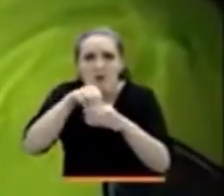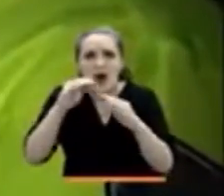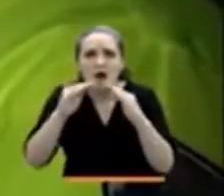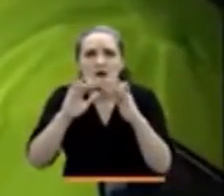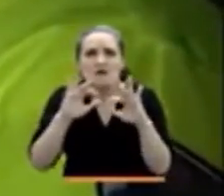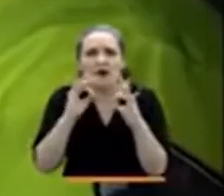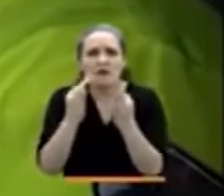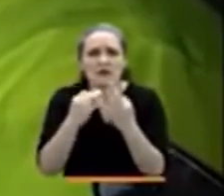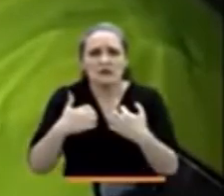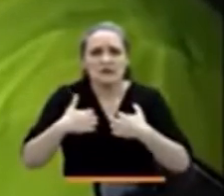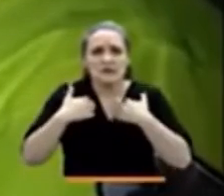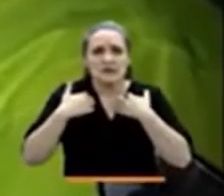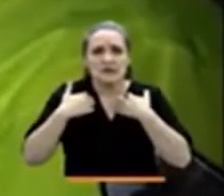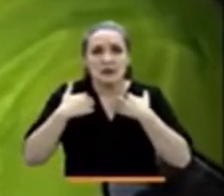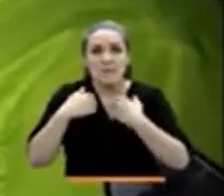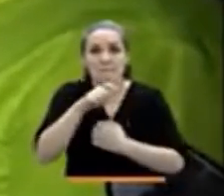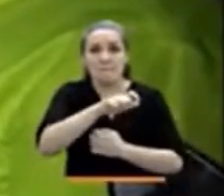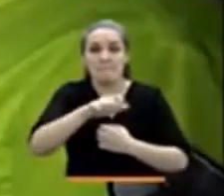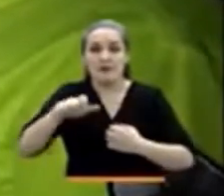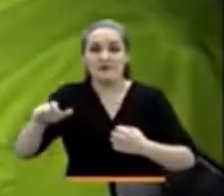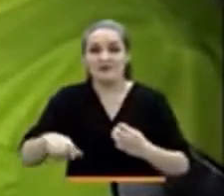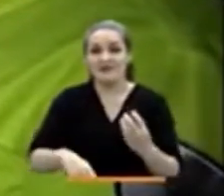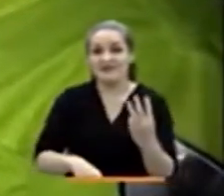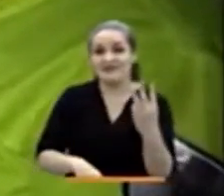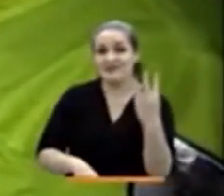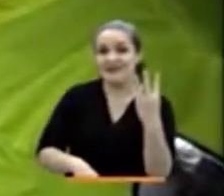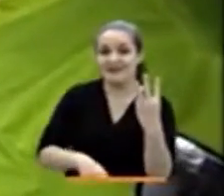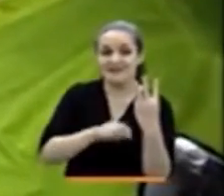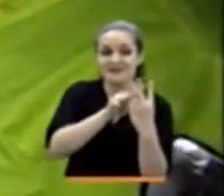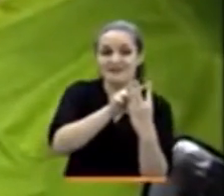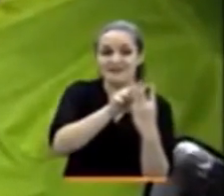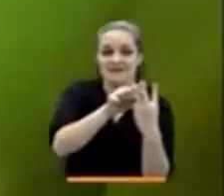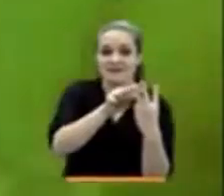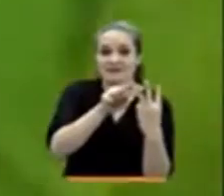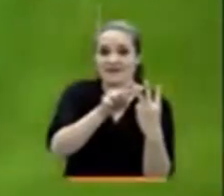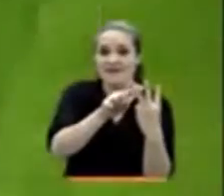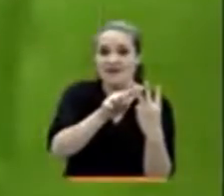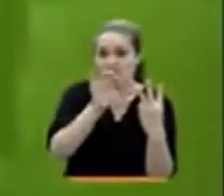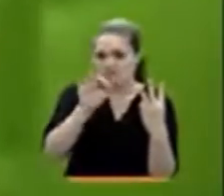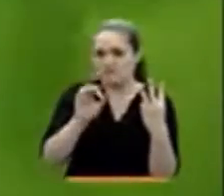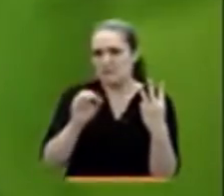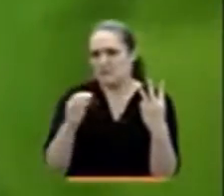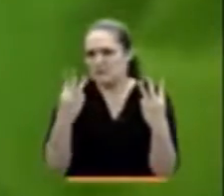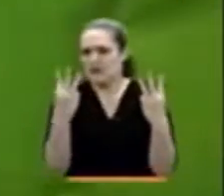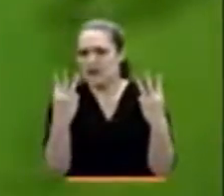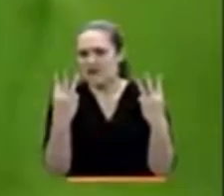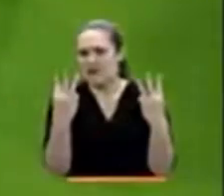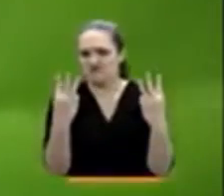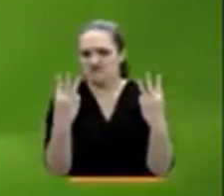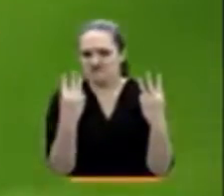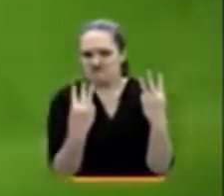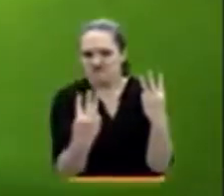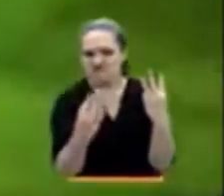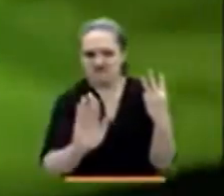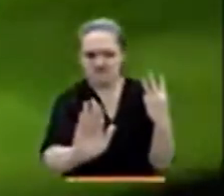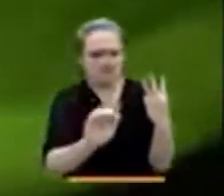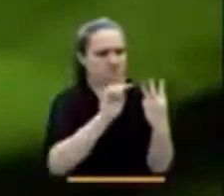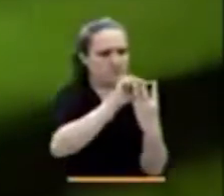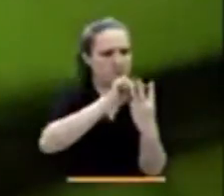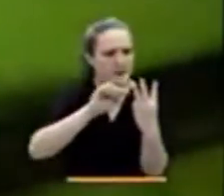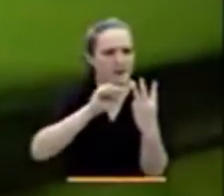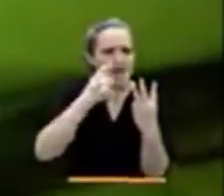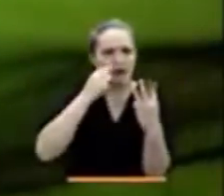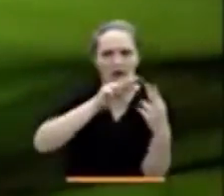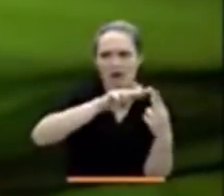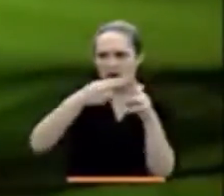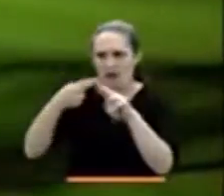Tres de las seis personas capturadas, aparentemente implicadas en la desaparición del niño, eran familiares de la víctima. Según